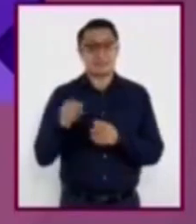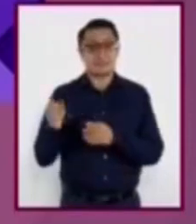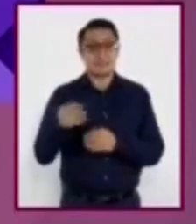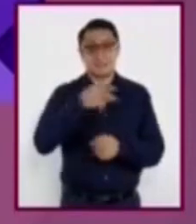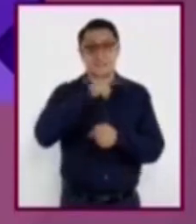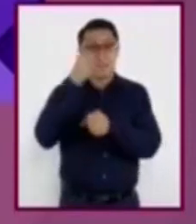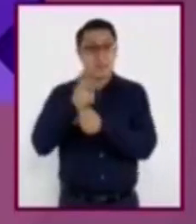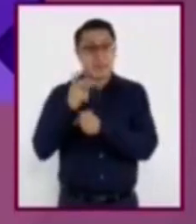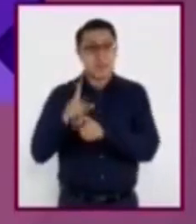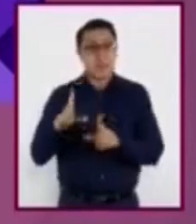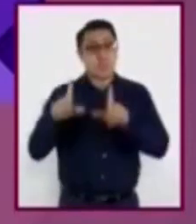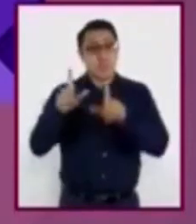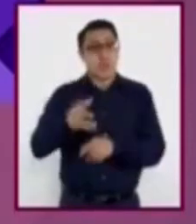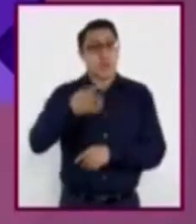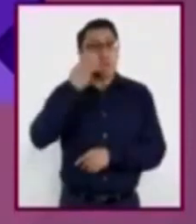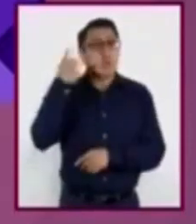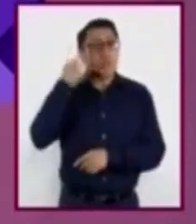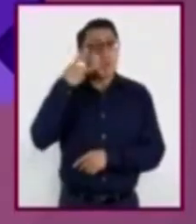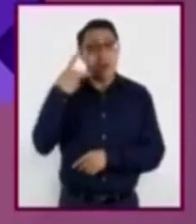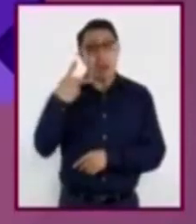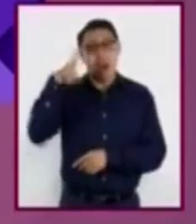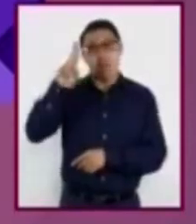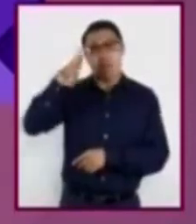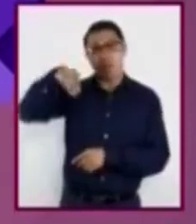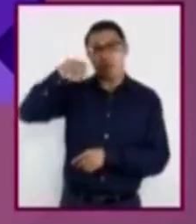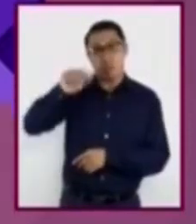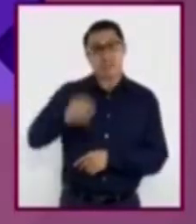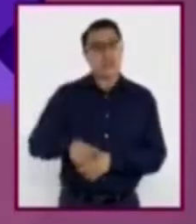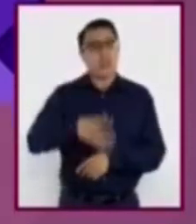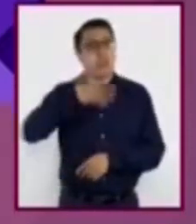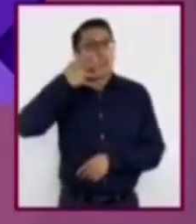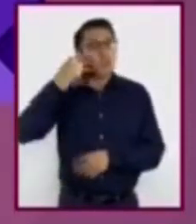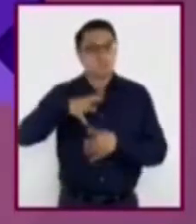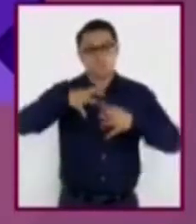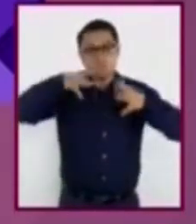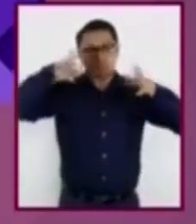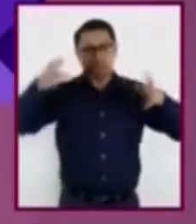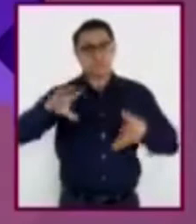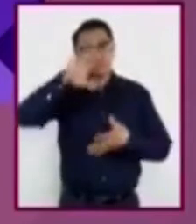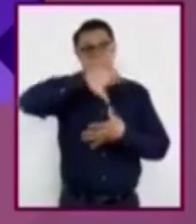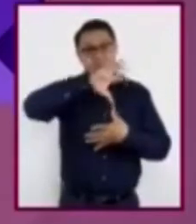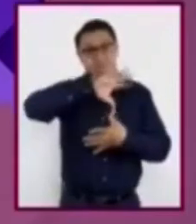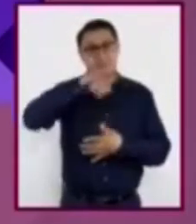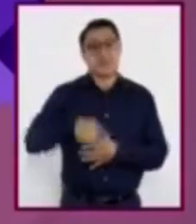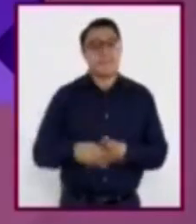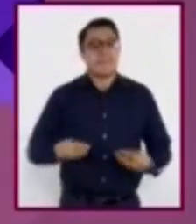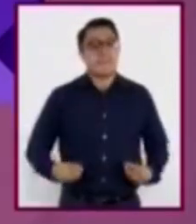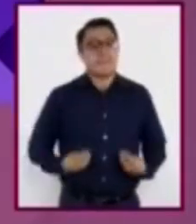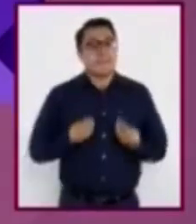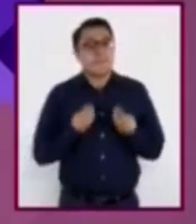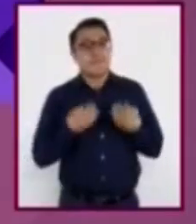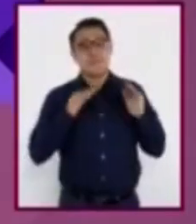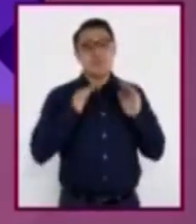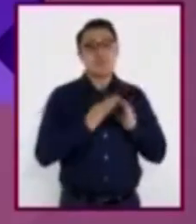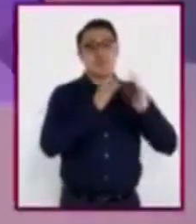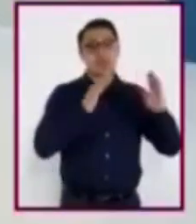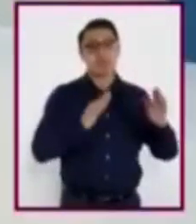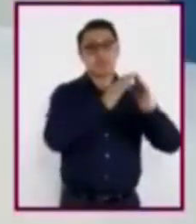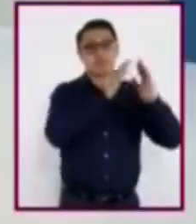un felino de gran tamaño originario del continente americano y que vive en serranías y llanuras.